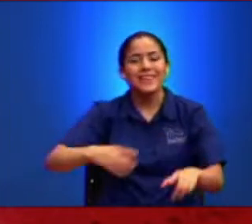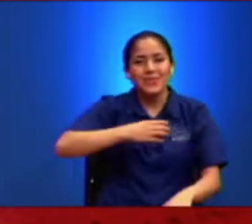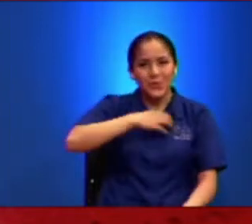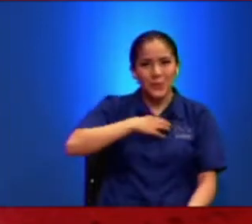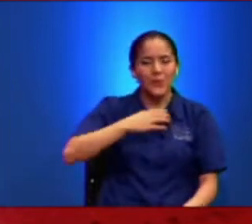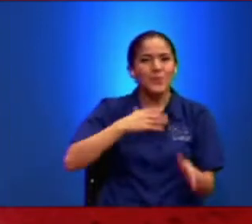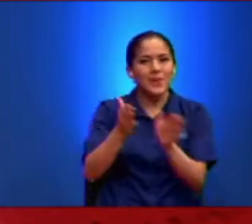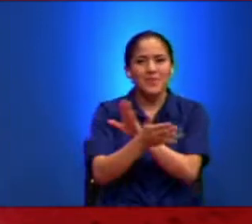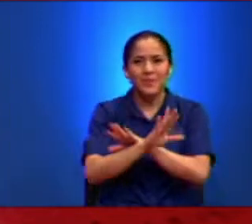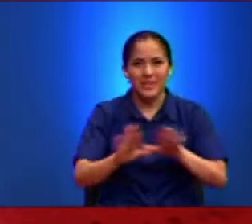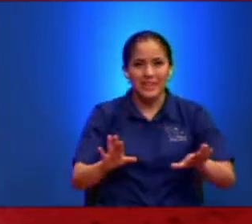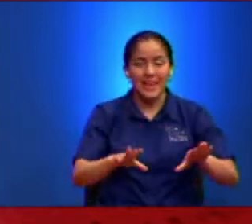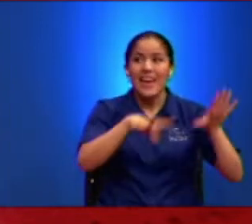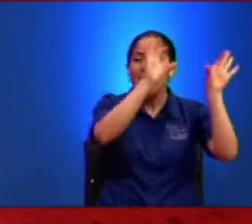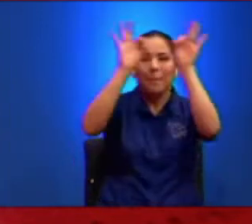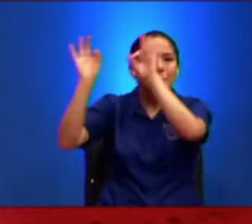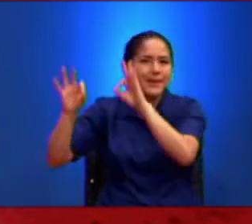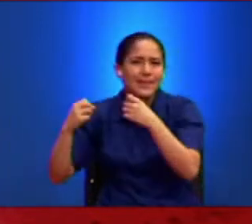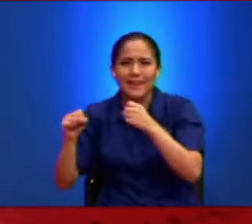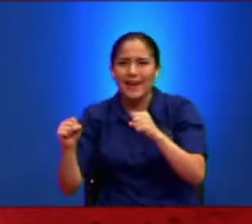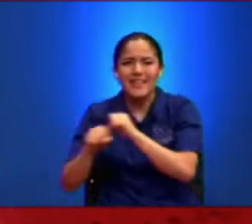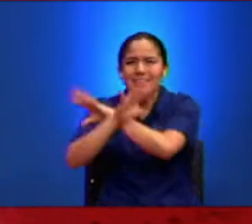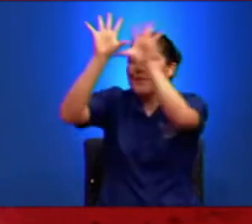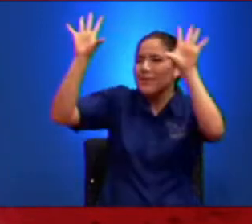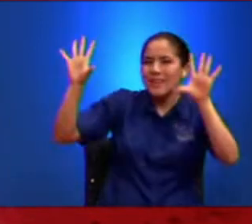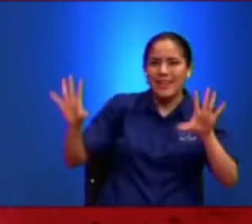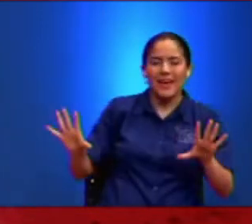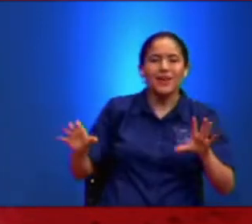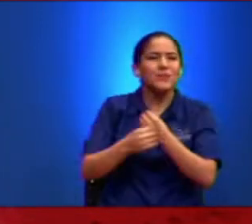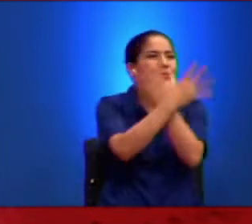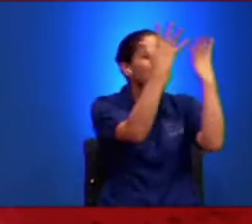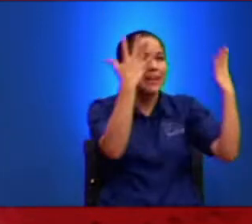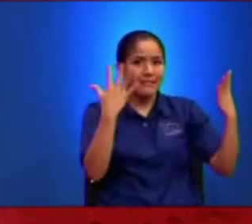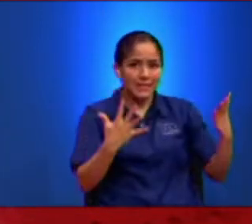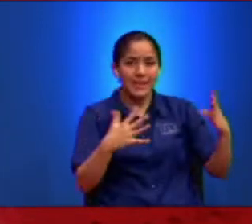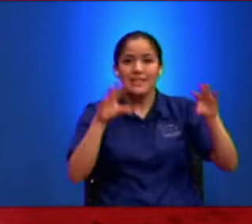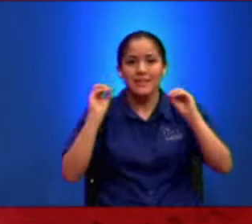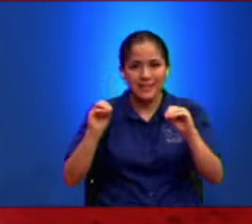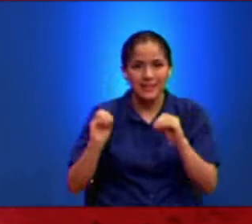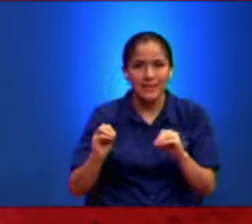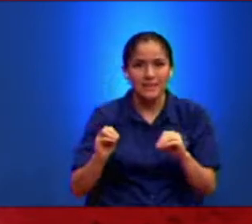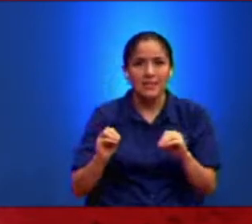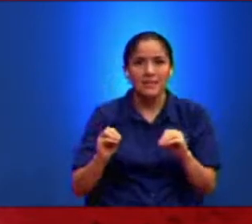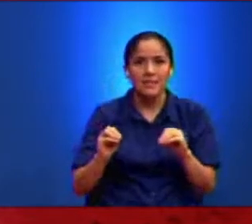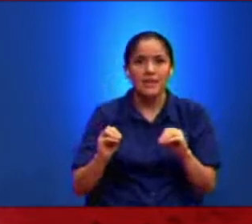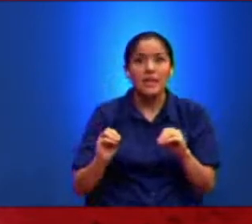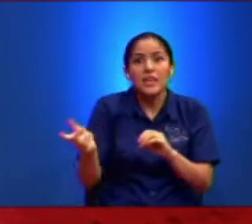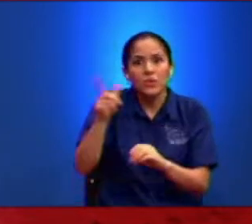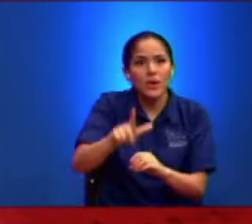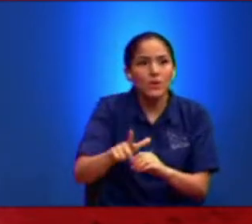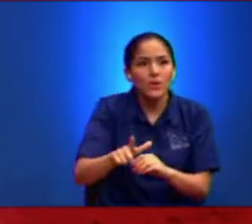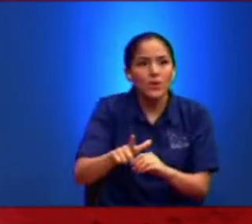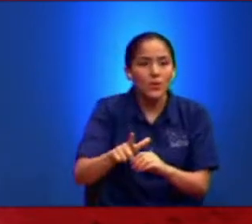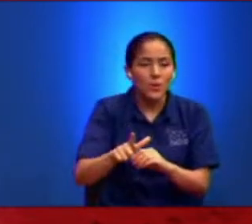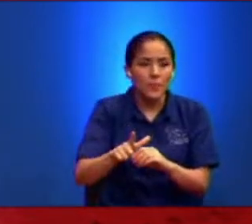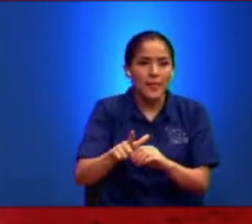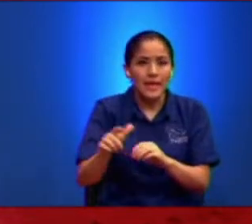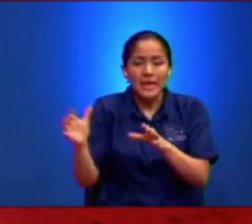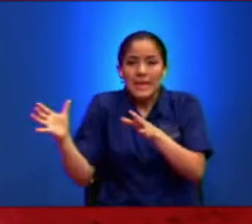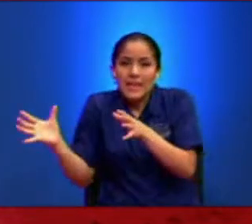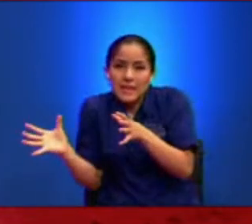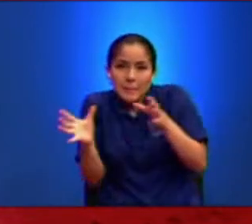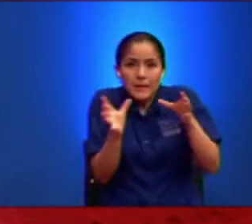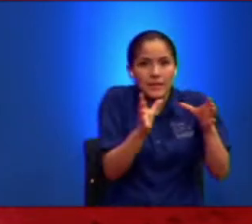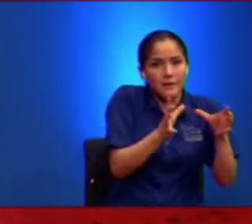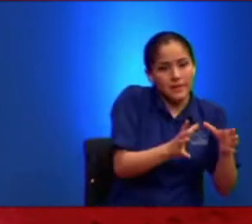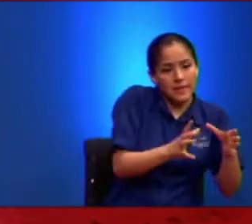Él predica Él hace un montón de milagros Prodigios Maravillas Enseñanzas Y de repente Se llevaba aparte A